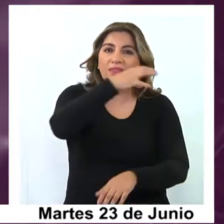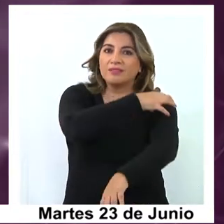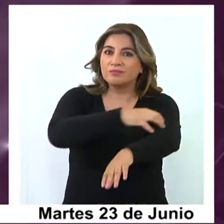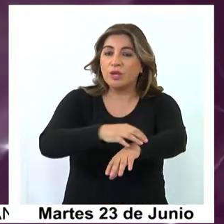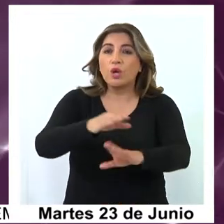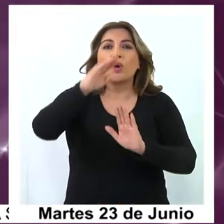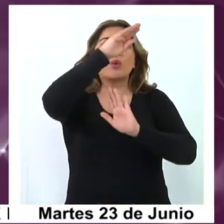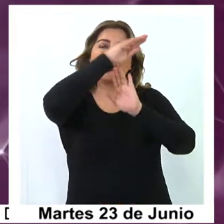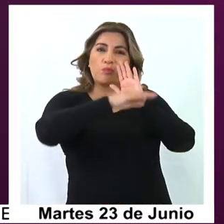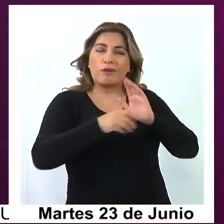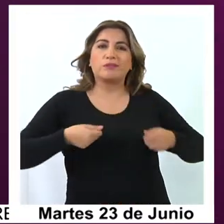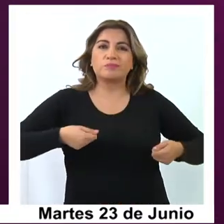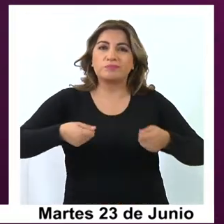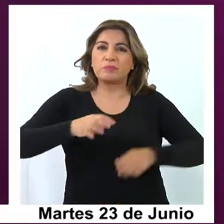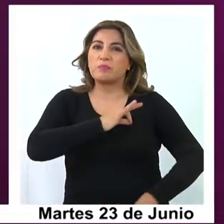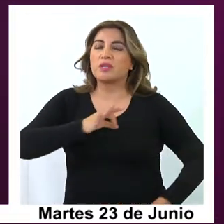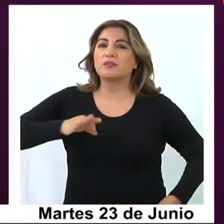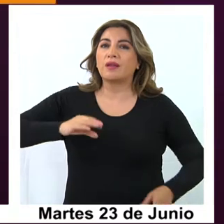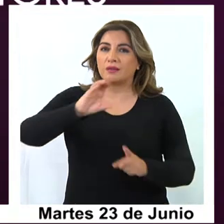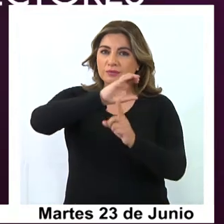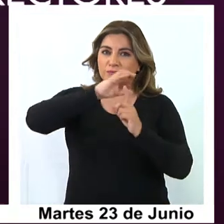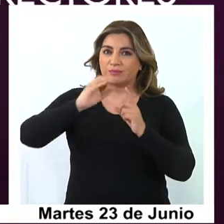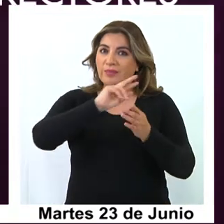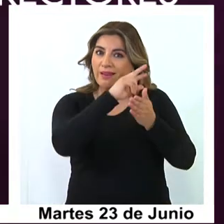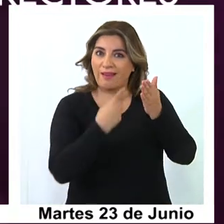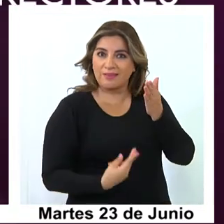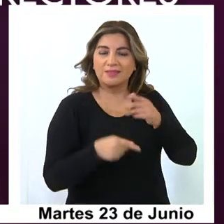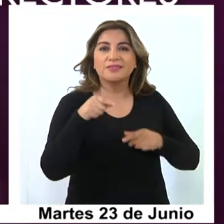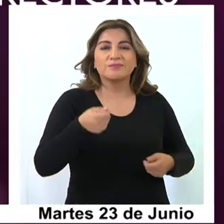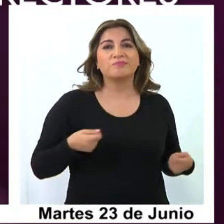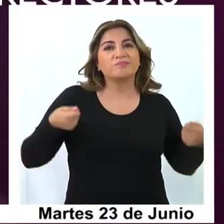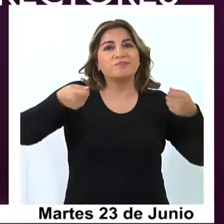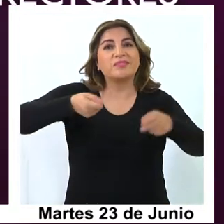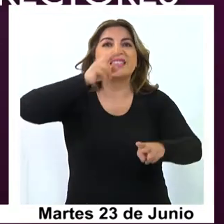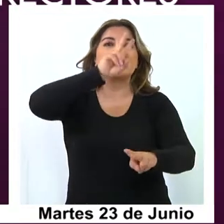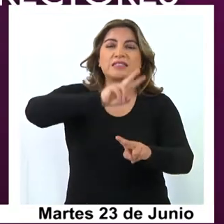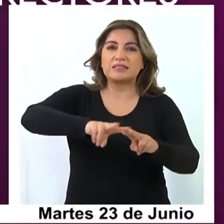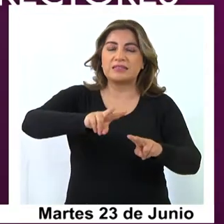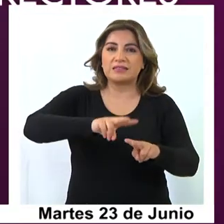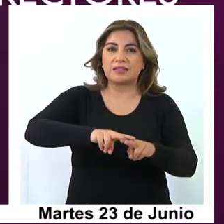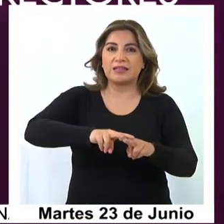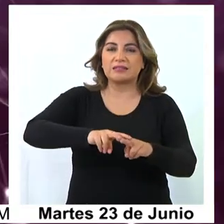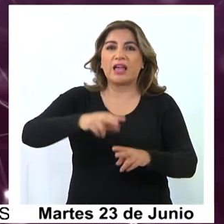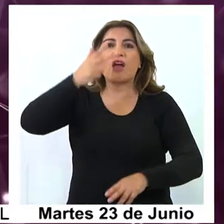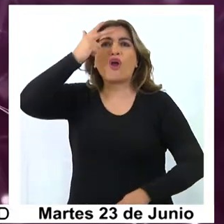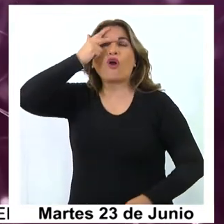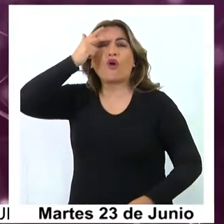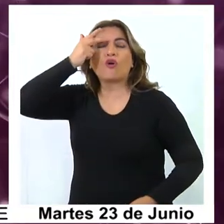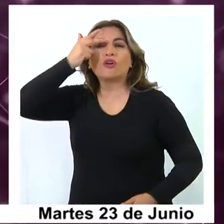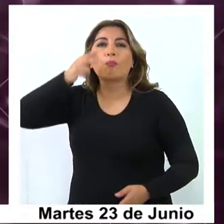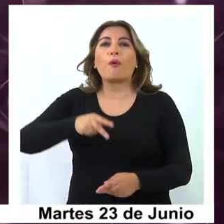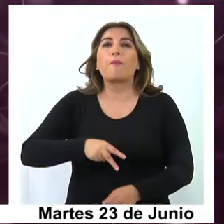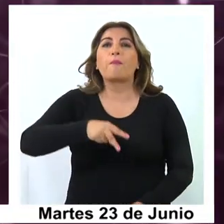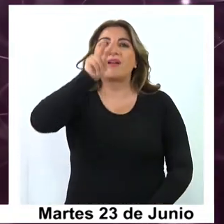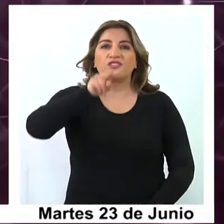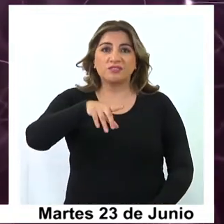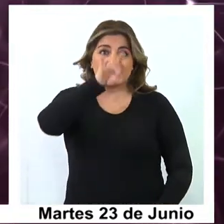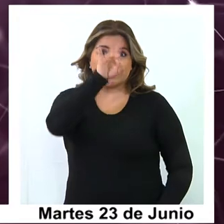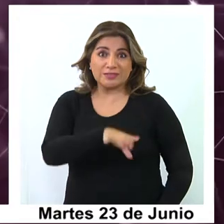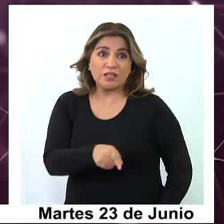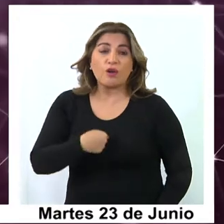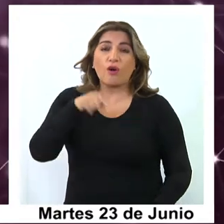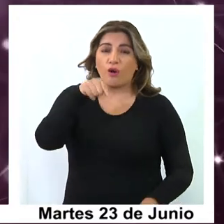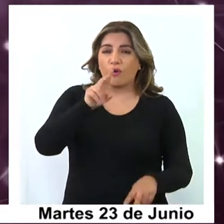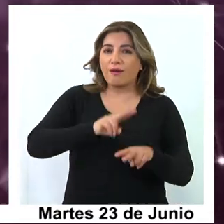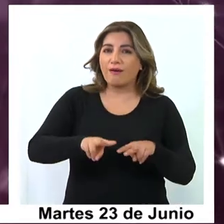un programa financiado por el Ministerio de la Cultura y las Artes, que se ejecuta desde la región de Coquimbo para todo el norte del país. Hoy